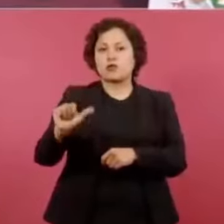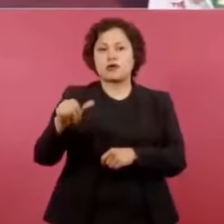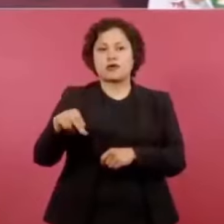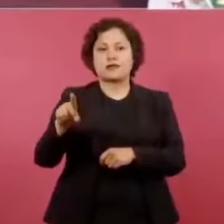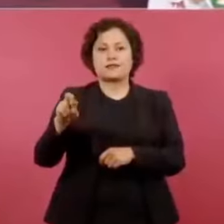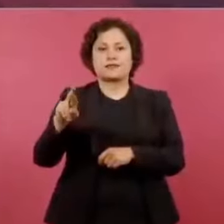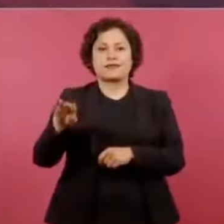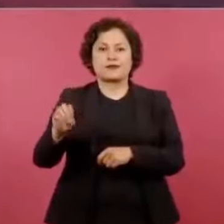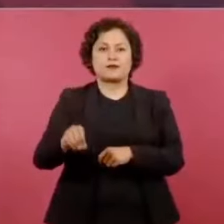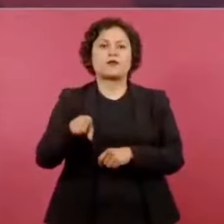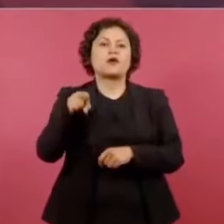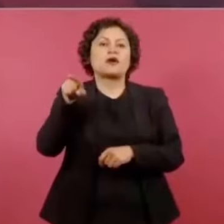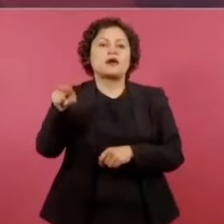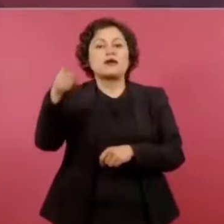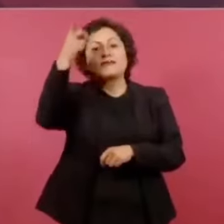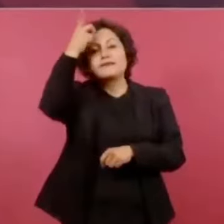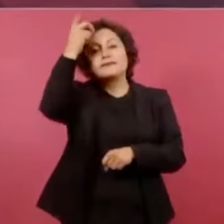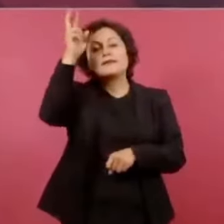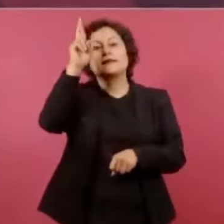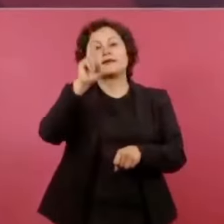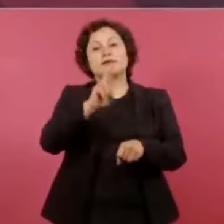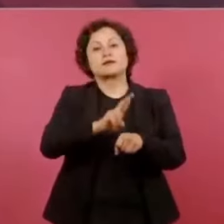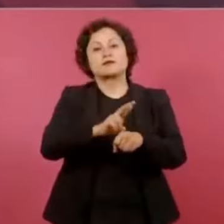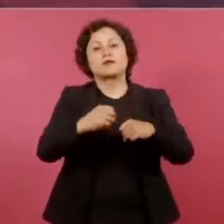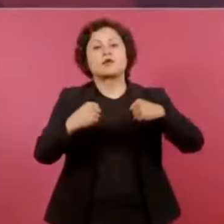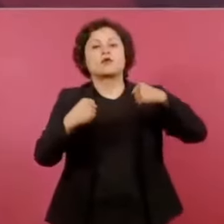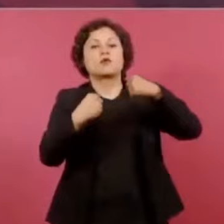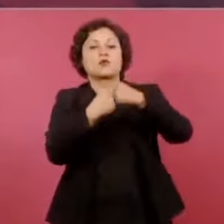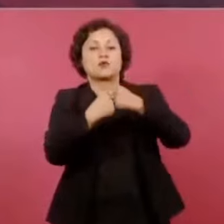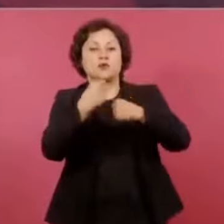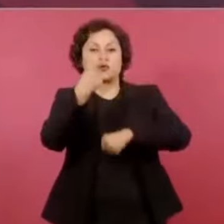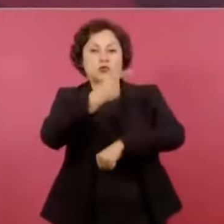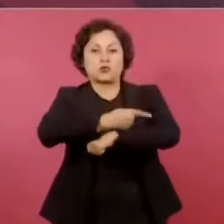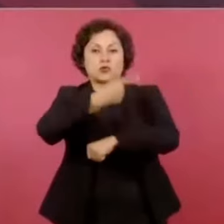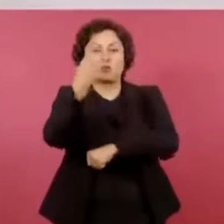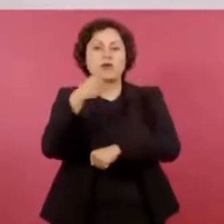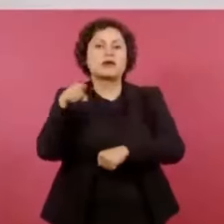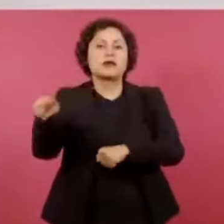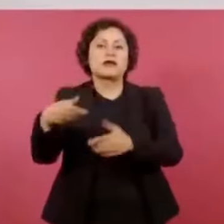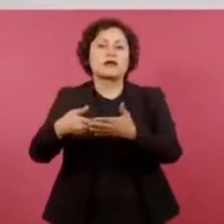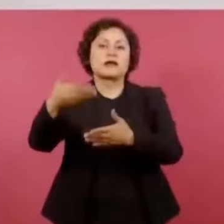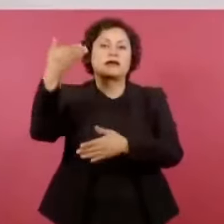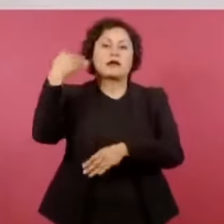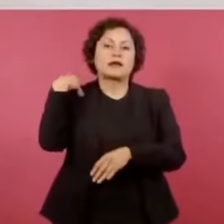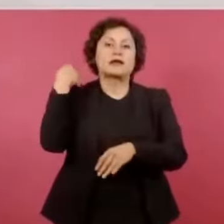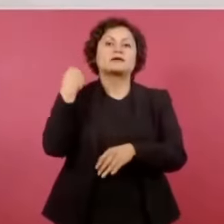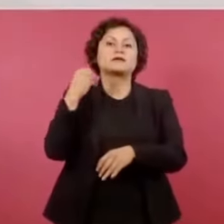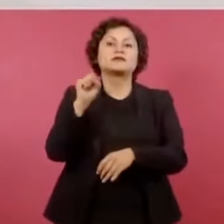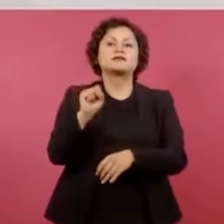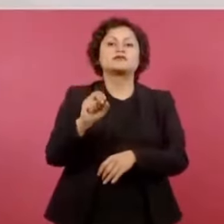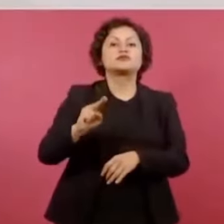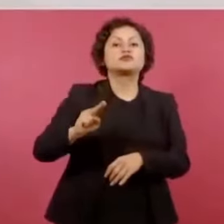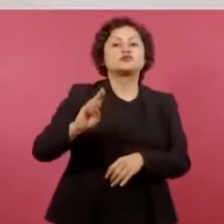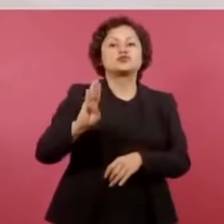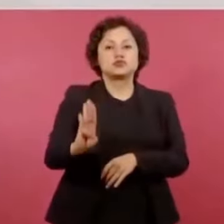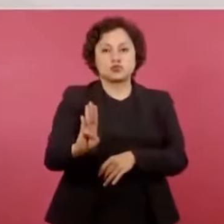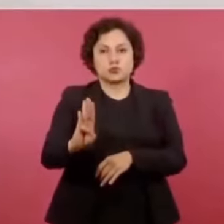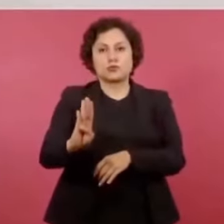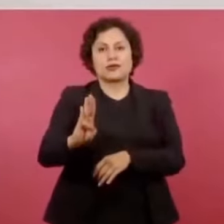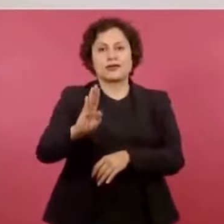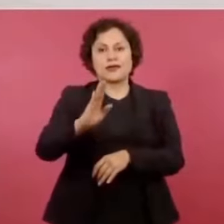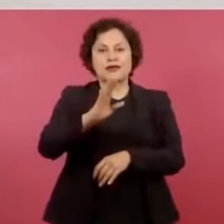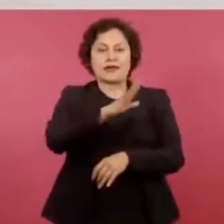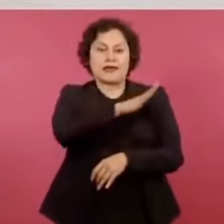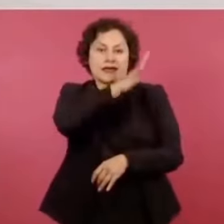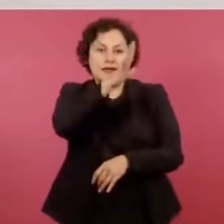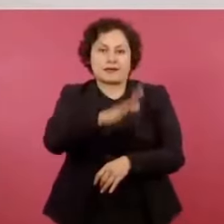de aduanas, es un general de división en retiro que fue director